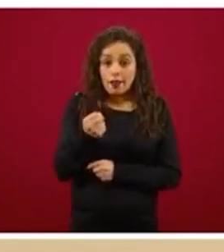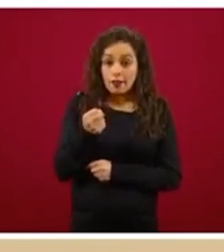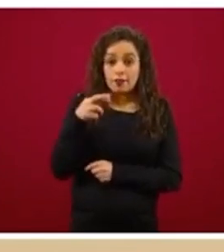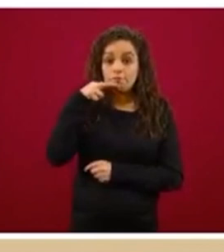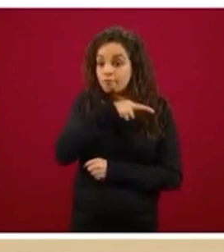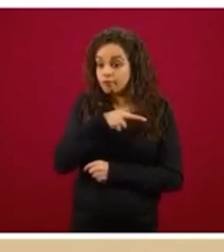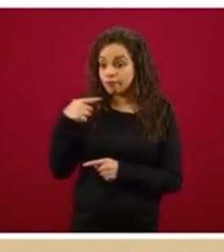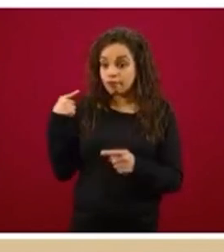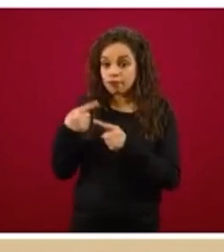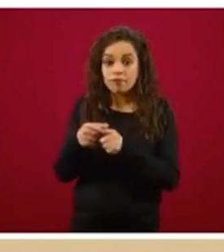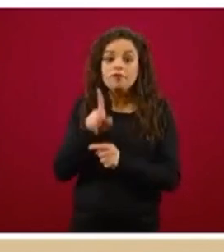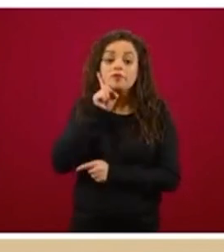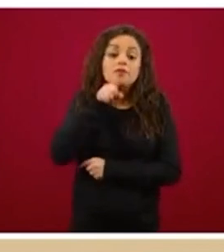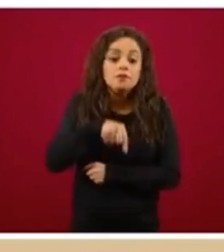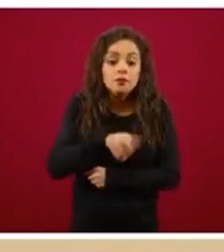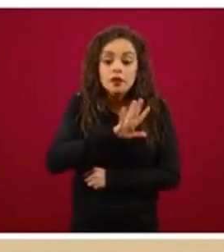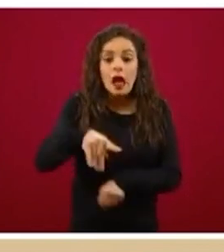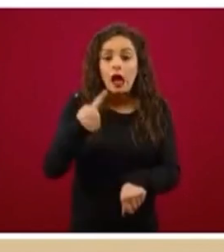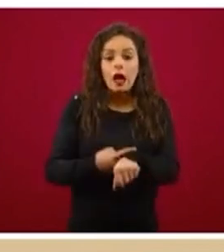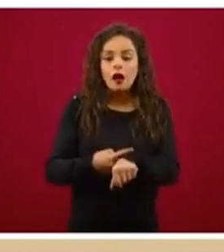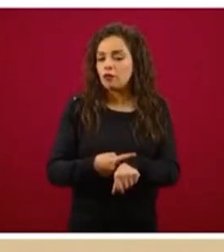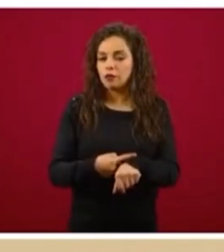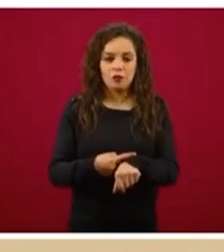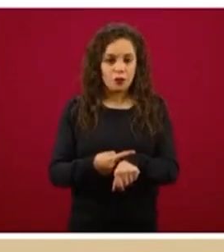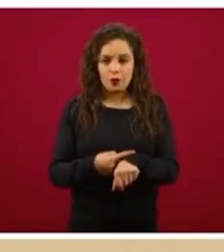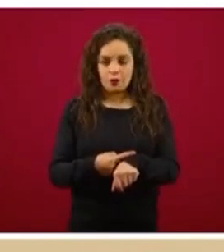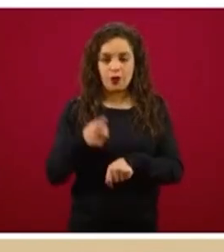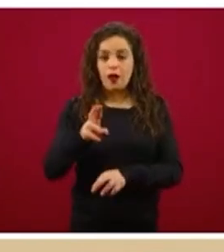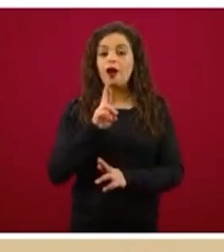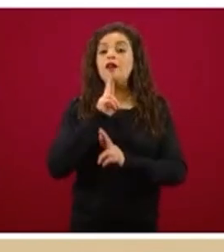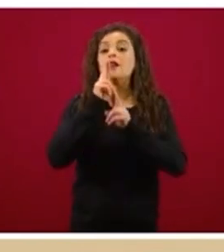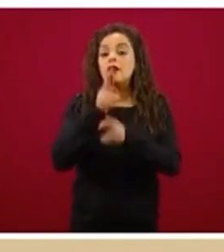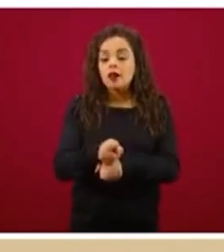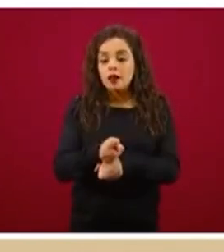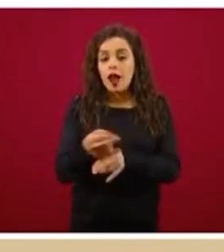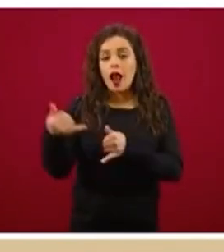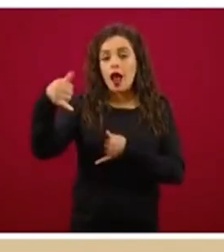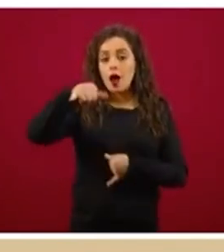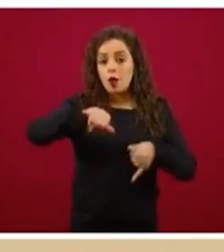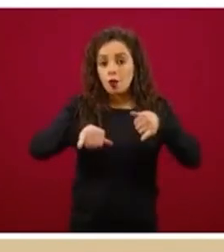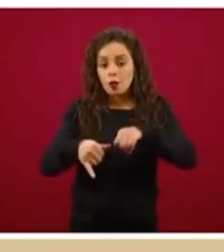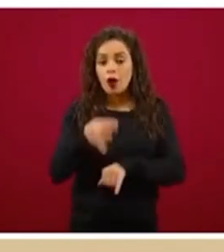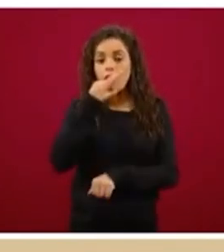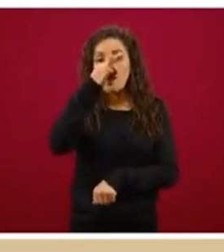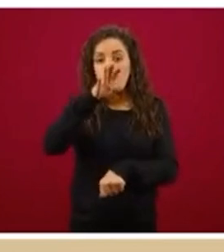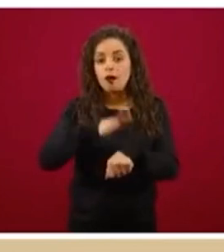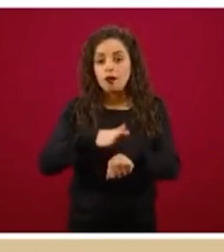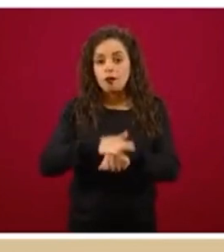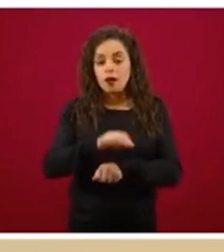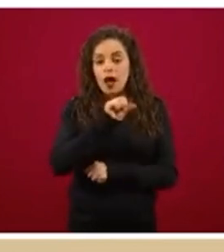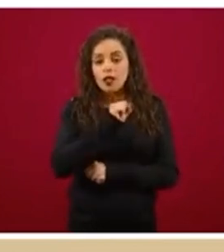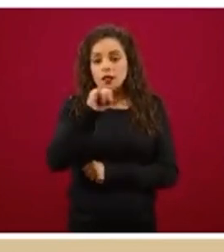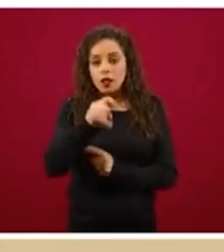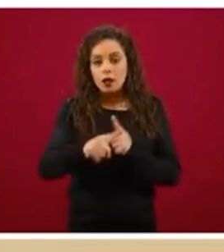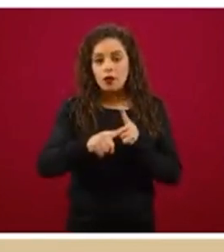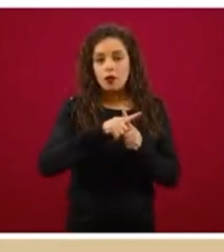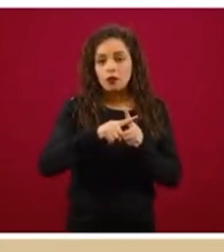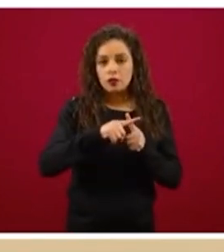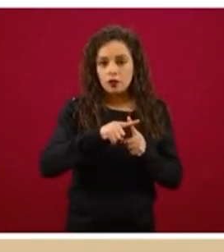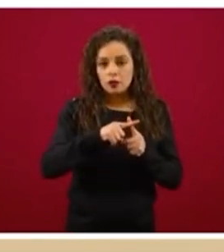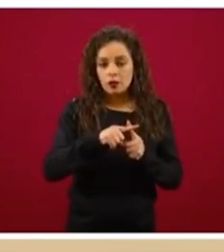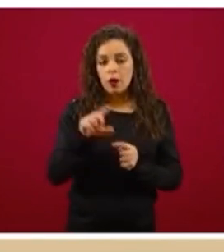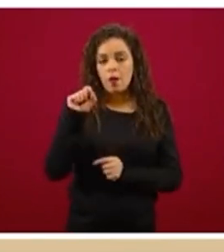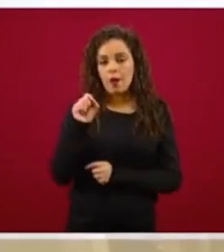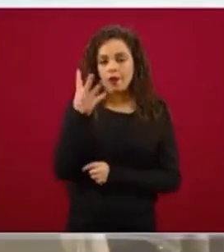enfermaron de ayer para hoy, son personas que su resultado de laboratorio se confirmó en las últimas 24 horas, pero muchas de ellas,